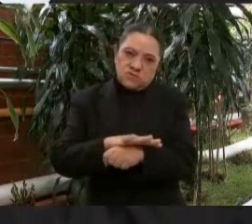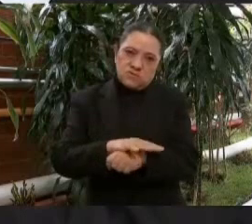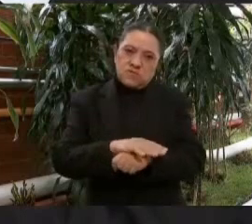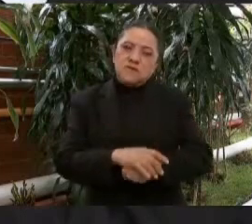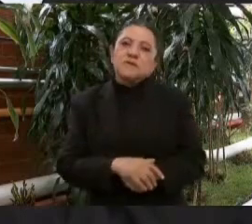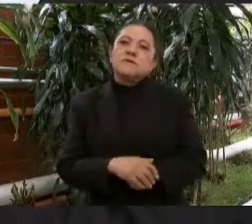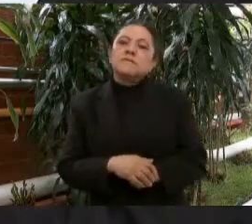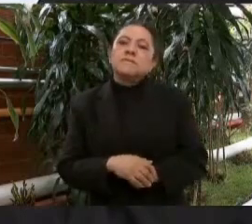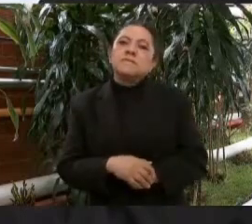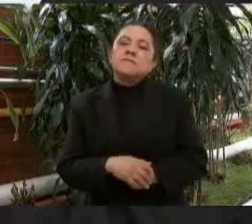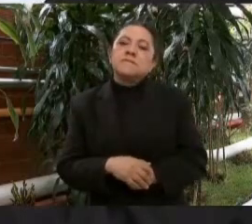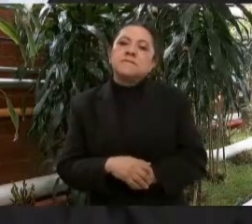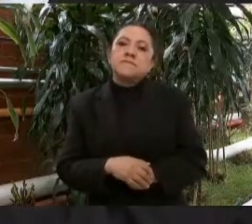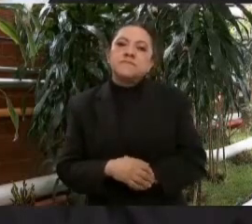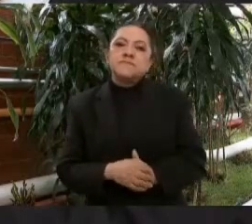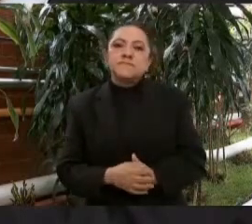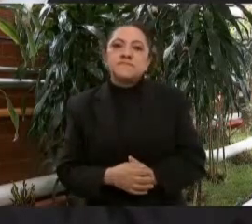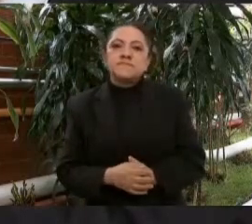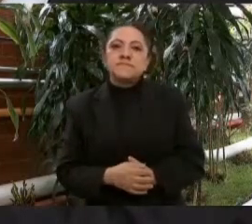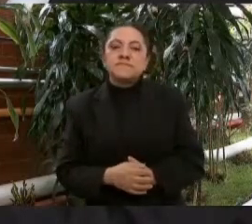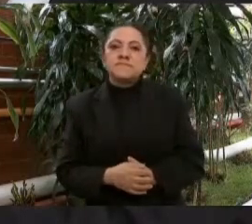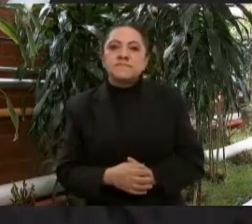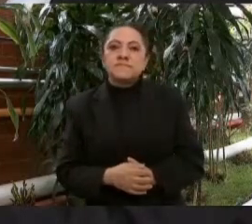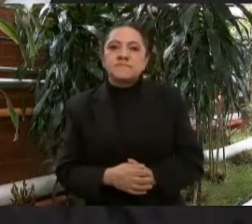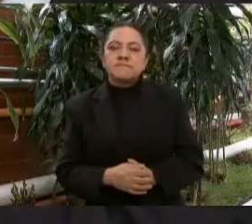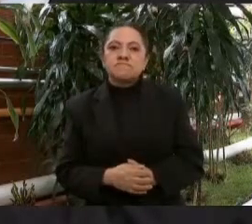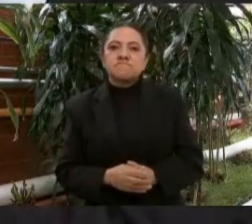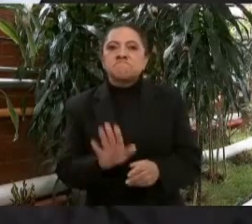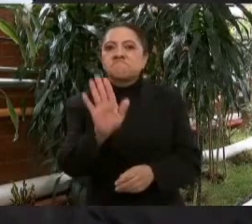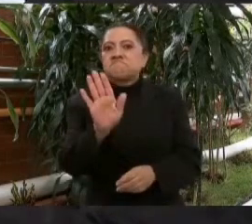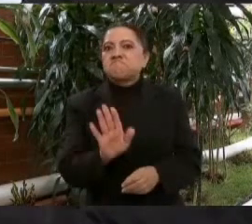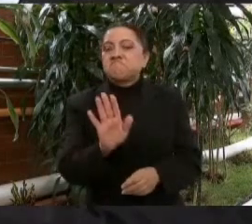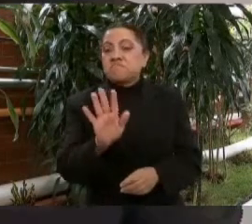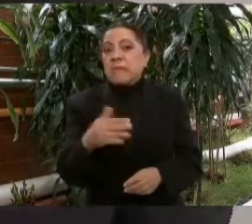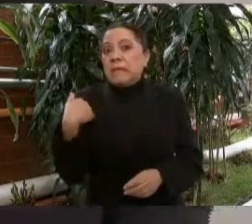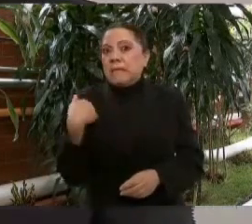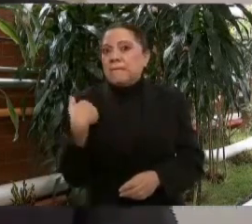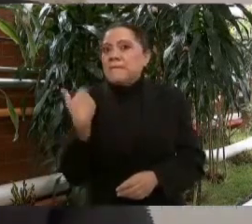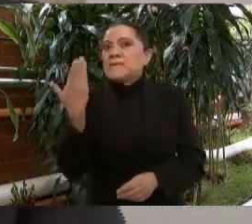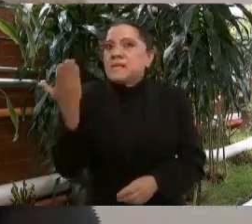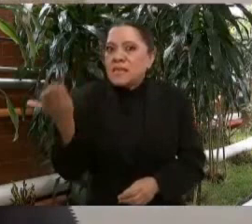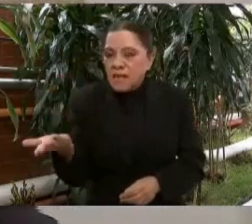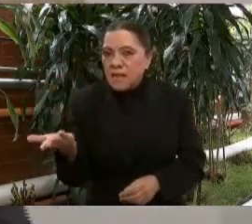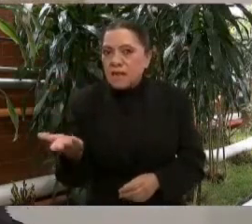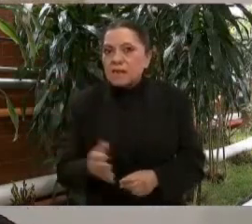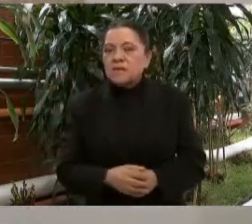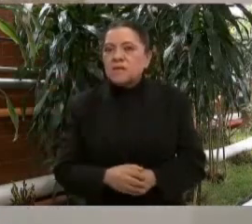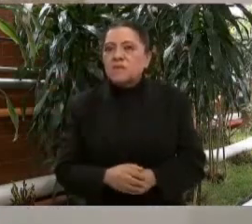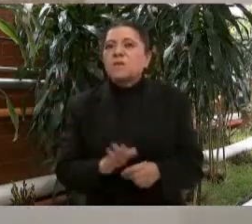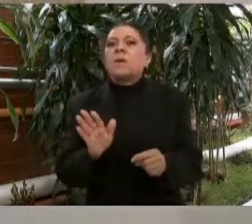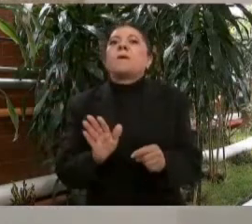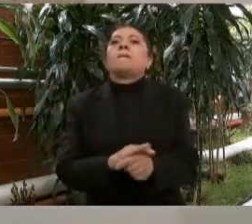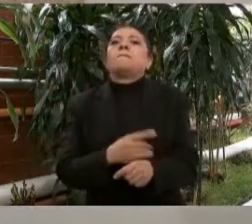Es como un milagro lo que se llevó a cabo,